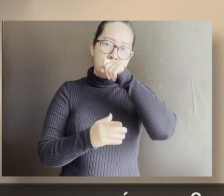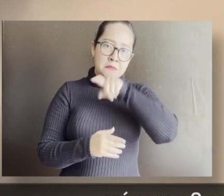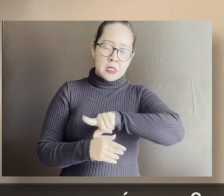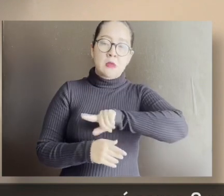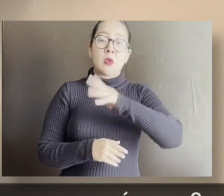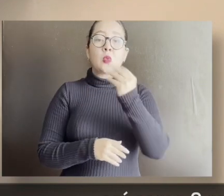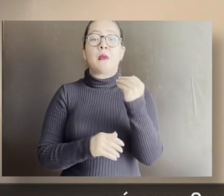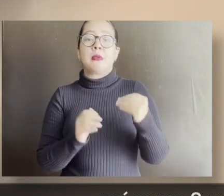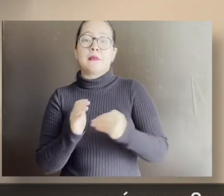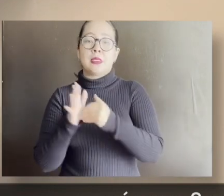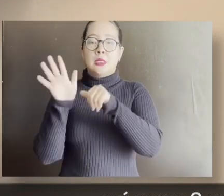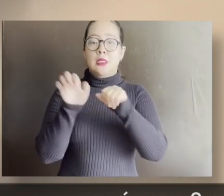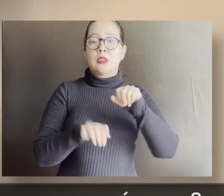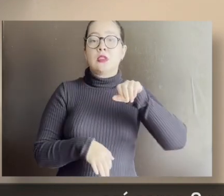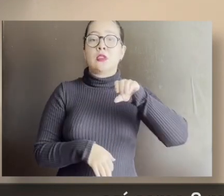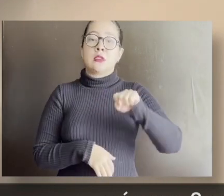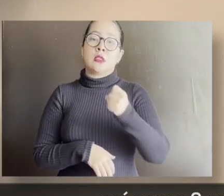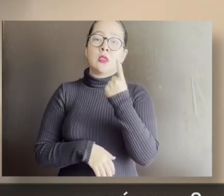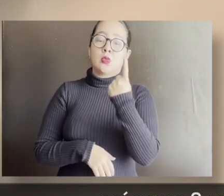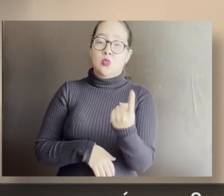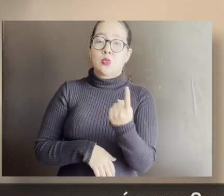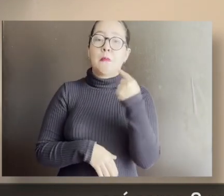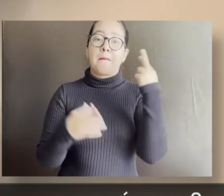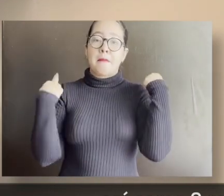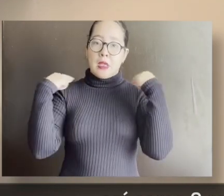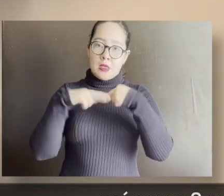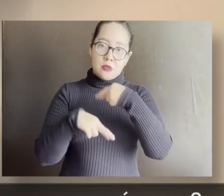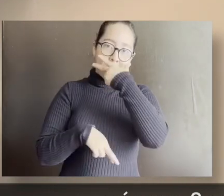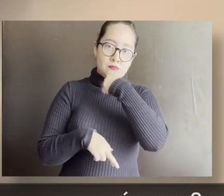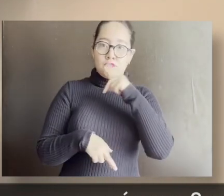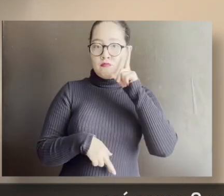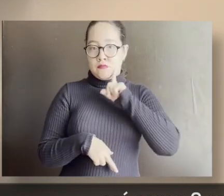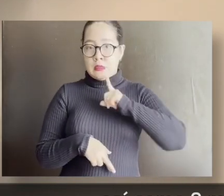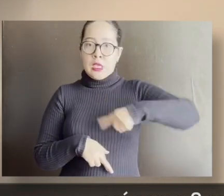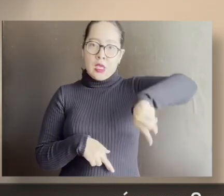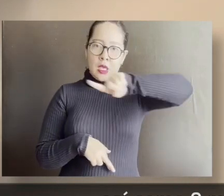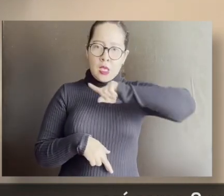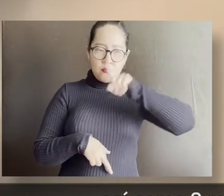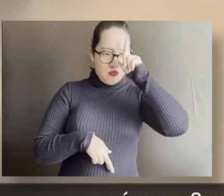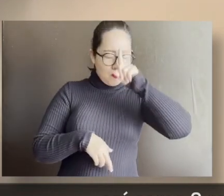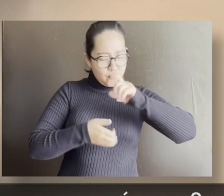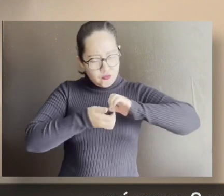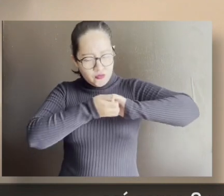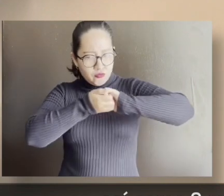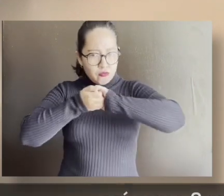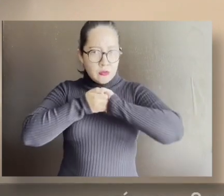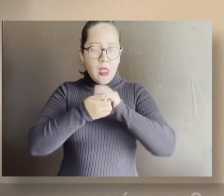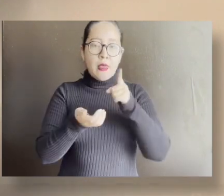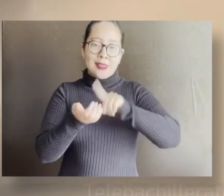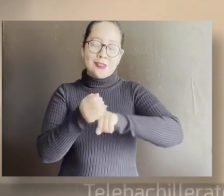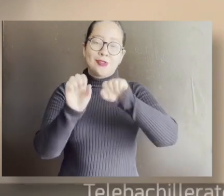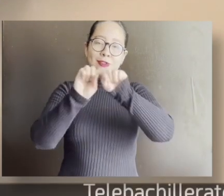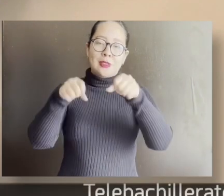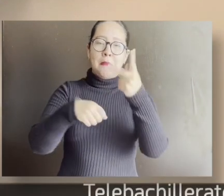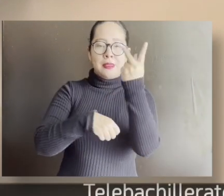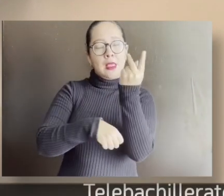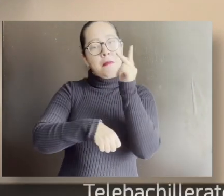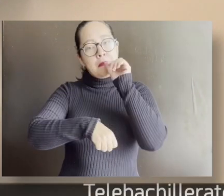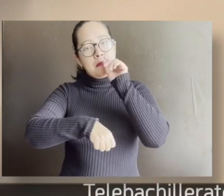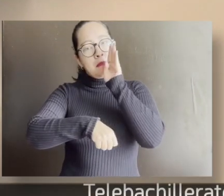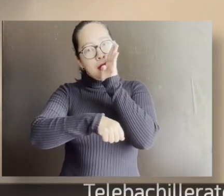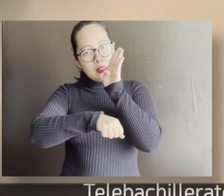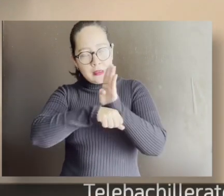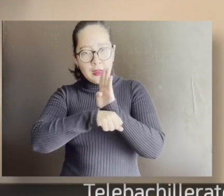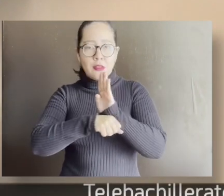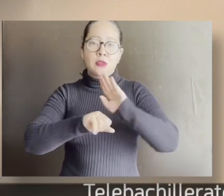661 docentes y asesores solidarios pertenecientes a los subsistemas de telebachillerato,